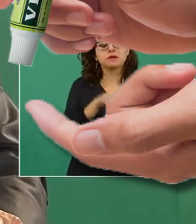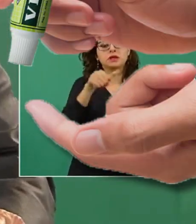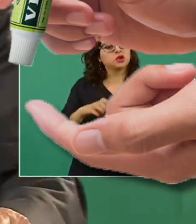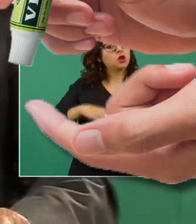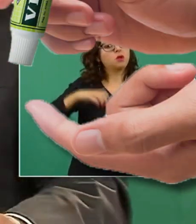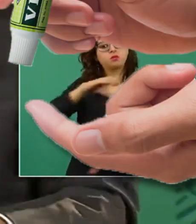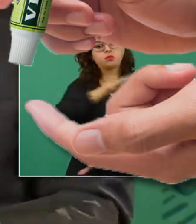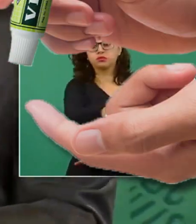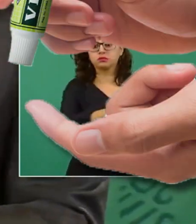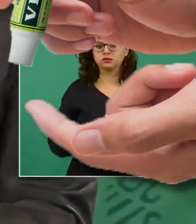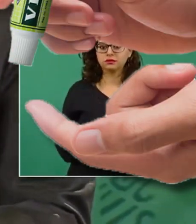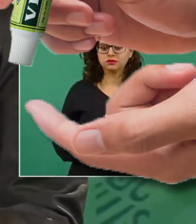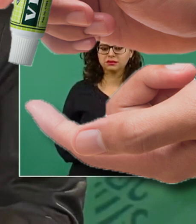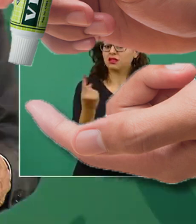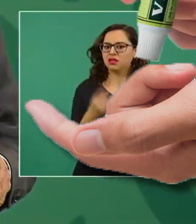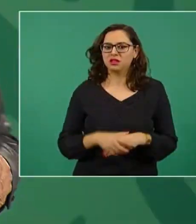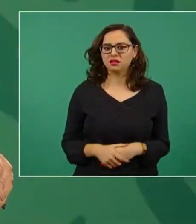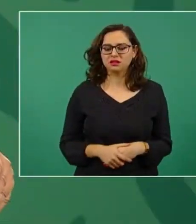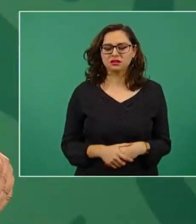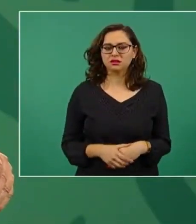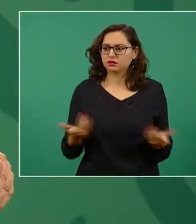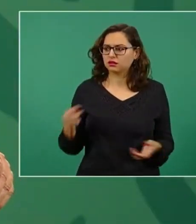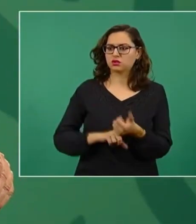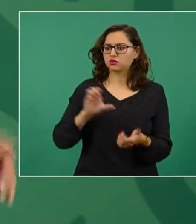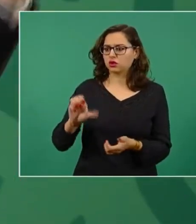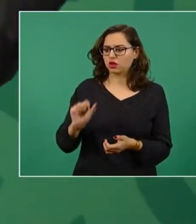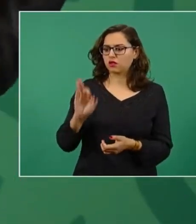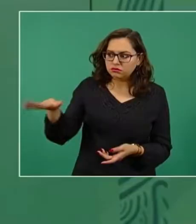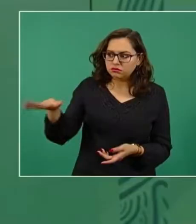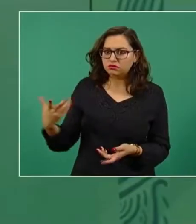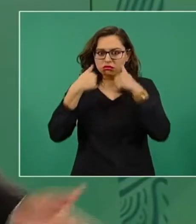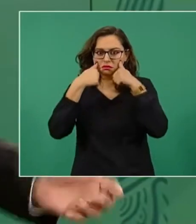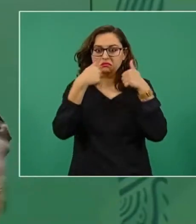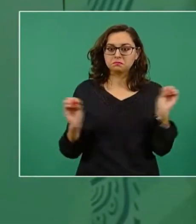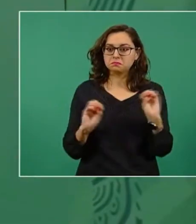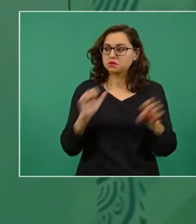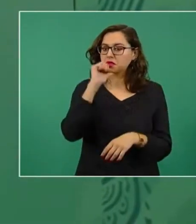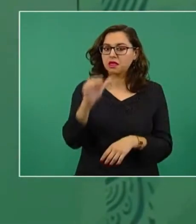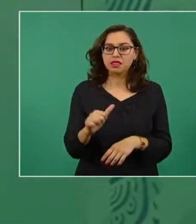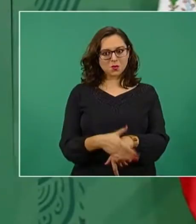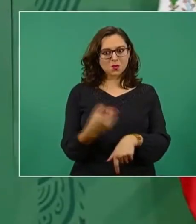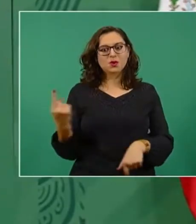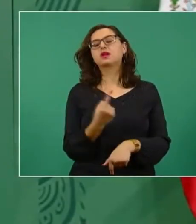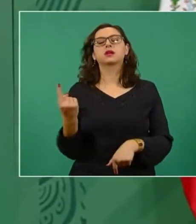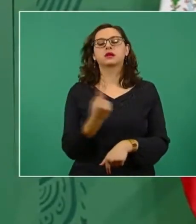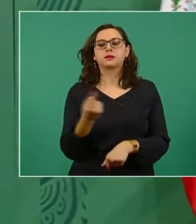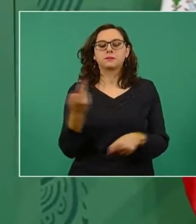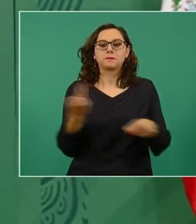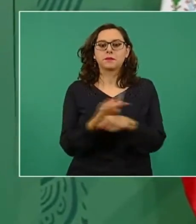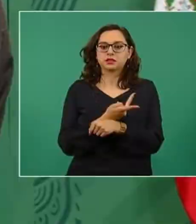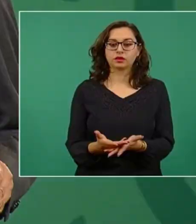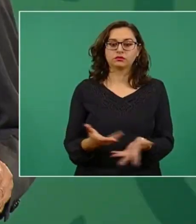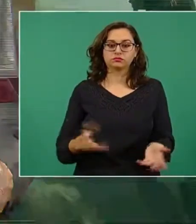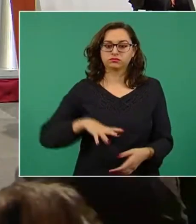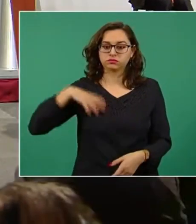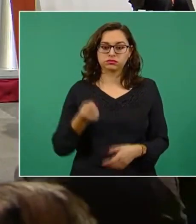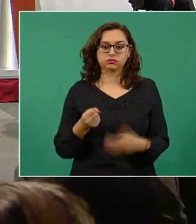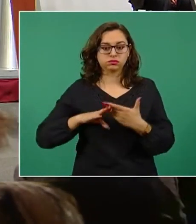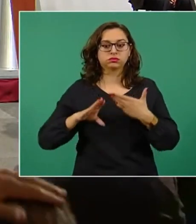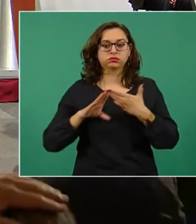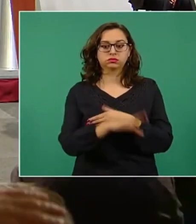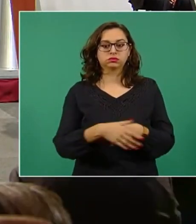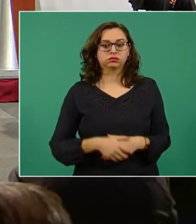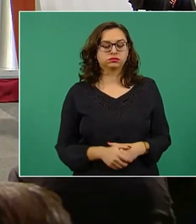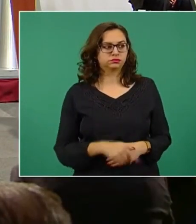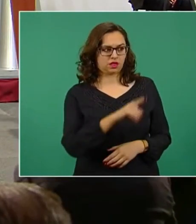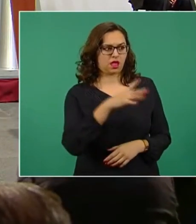porque ellos, los de la consejería, de la Judicatura, uno no salió a decir nada que no les corresponde. No sé si tengan,